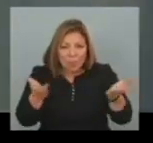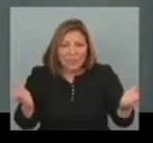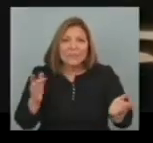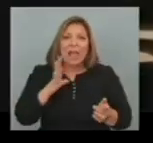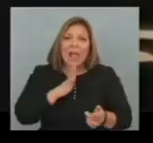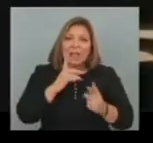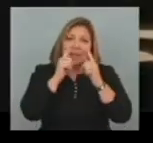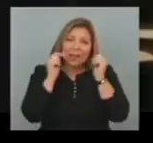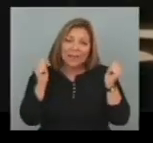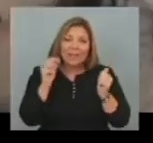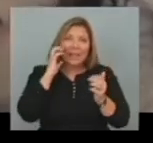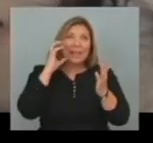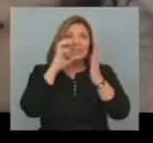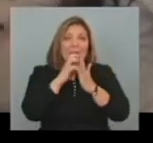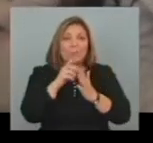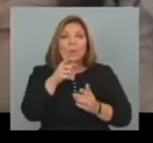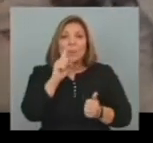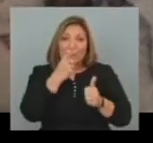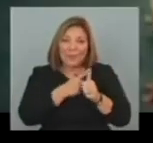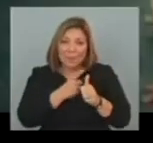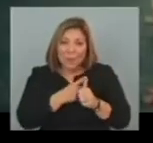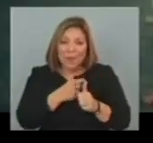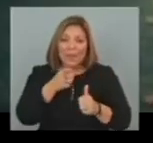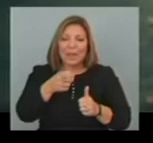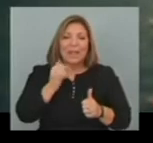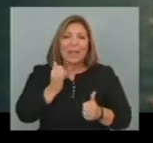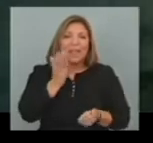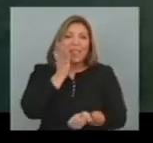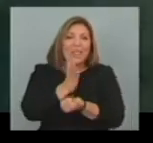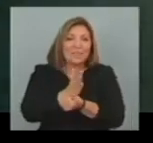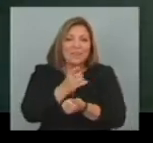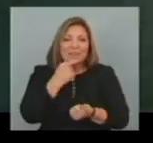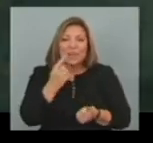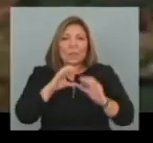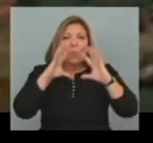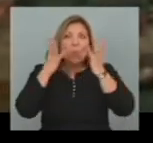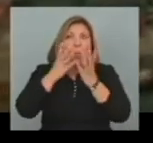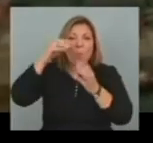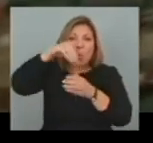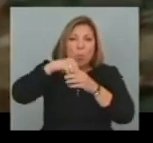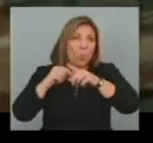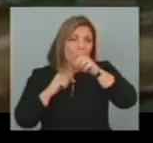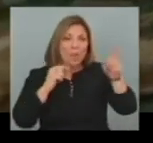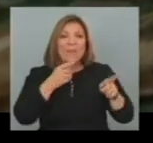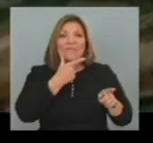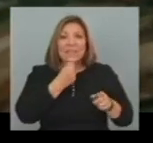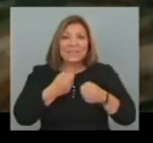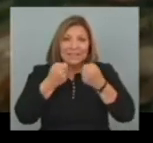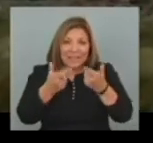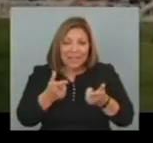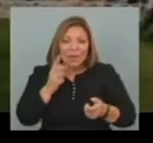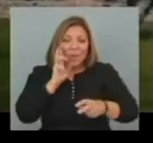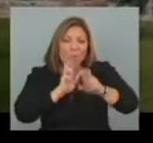muchos aspectos simbólicos En primer lugar Situaría a Turquía Definitivamente En el mundo occidental Como consecuencia Facilitaría su siempre